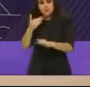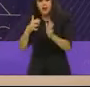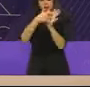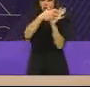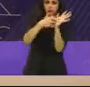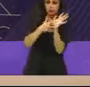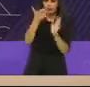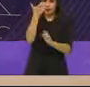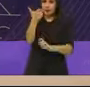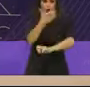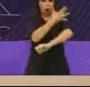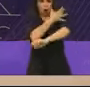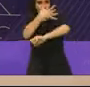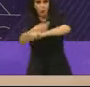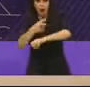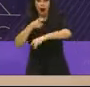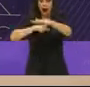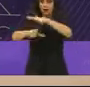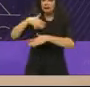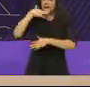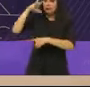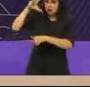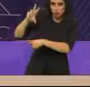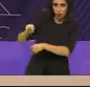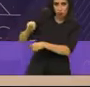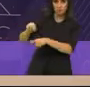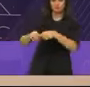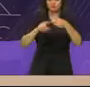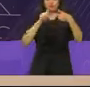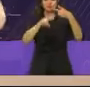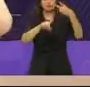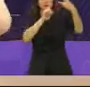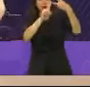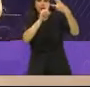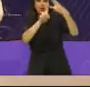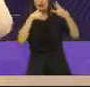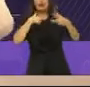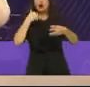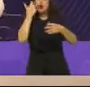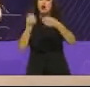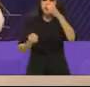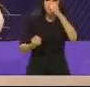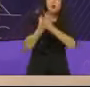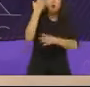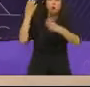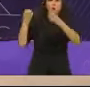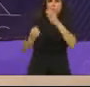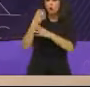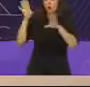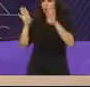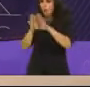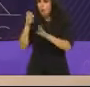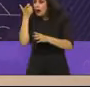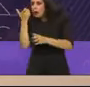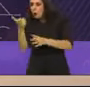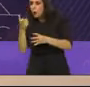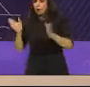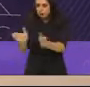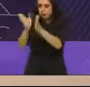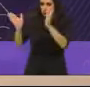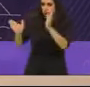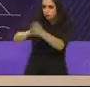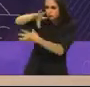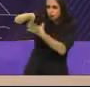transparencia y cero corrupción. Tres, impulsaremos nuevos motores de la economía para su